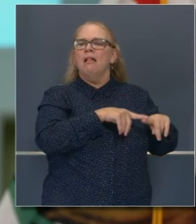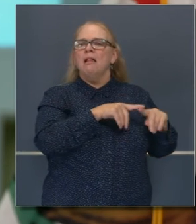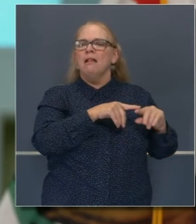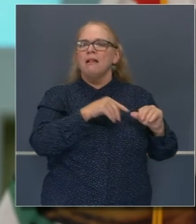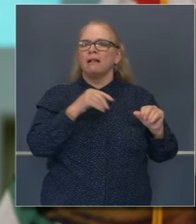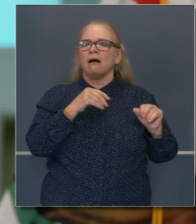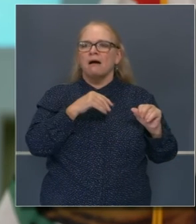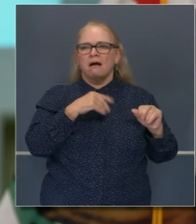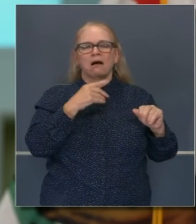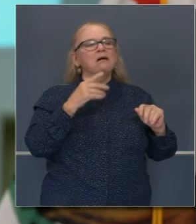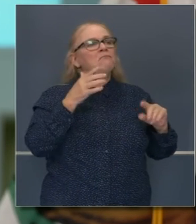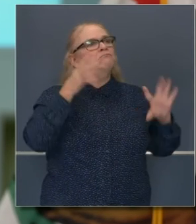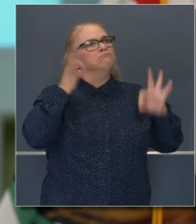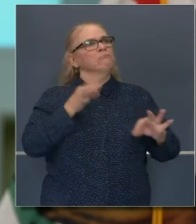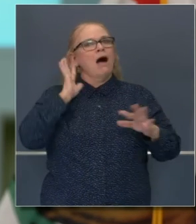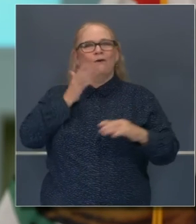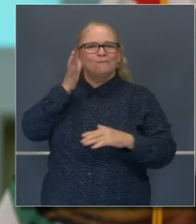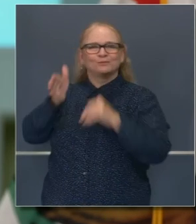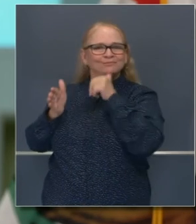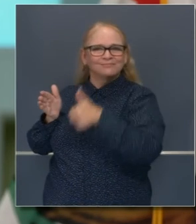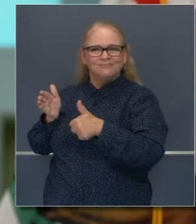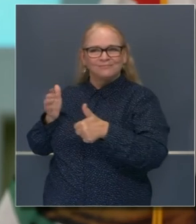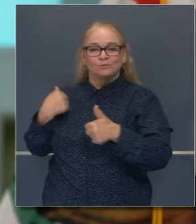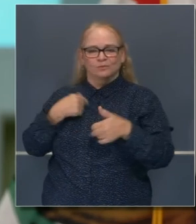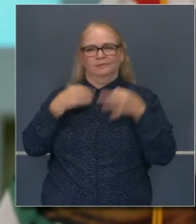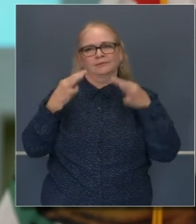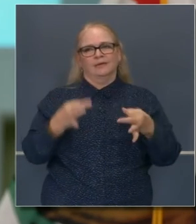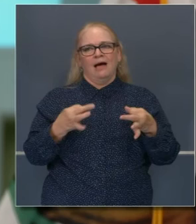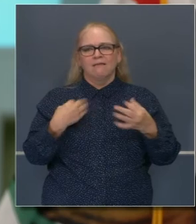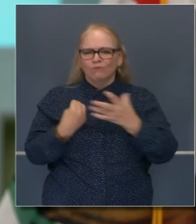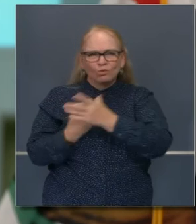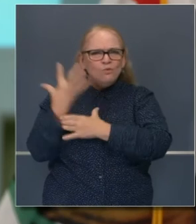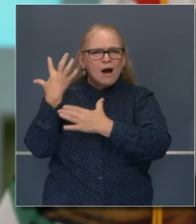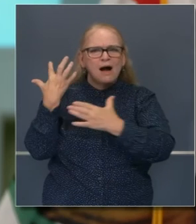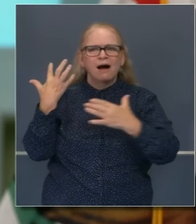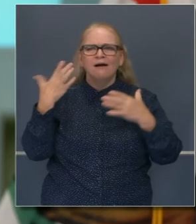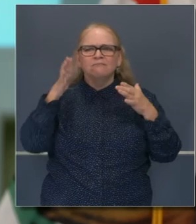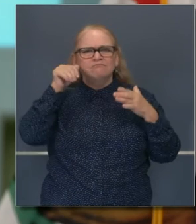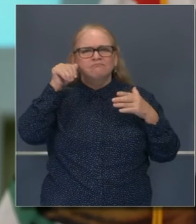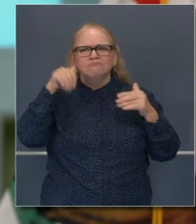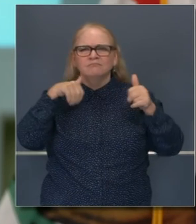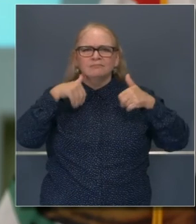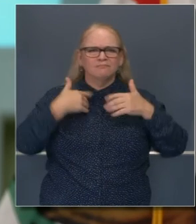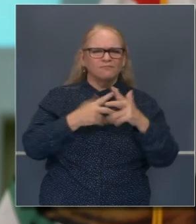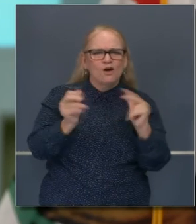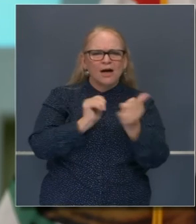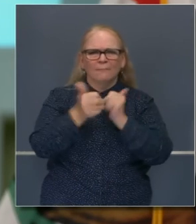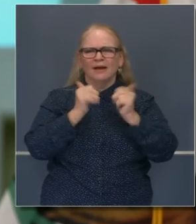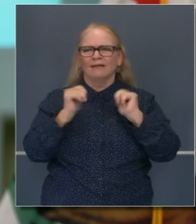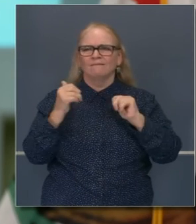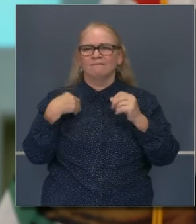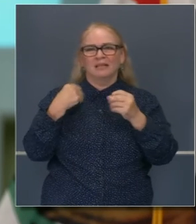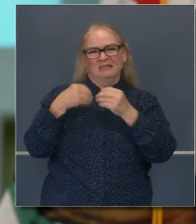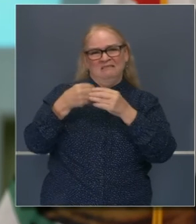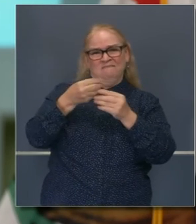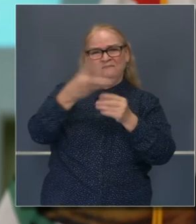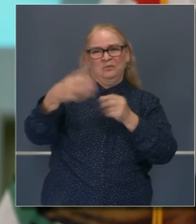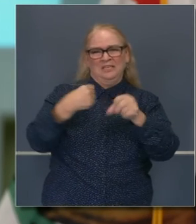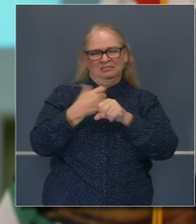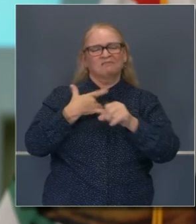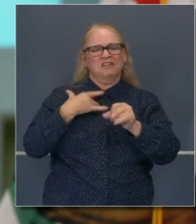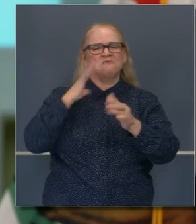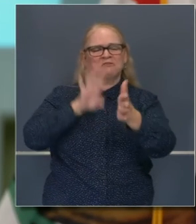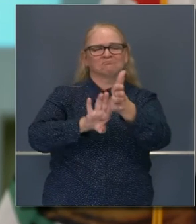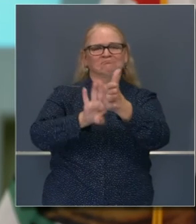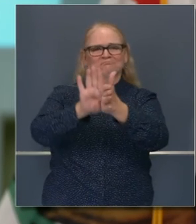determinan el futuro. Y estoy confiado en nuestra capacidad de compartir y de ser exitosos en los próximos años. Y les